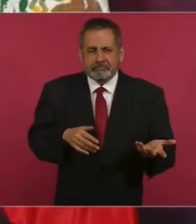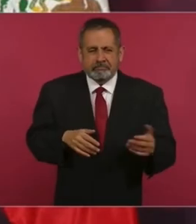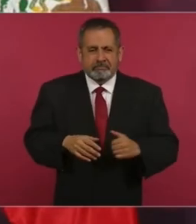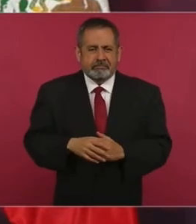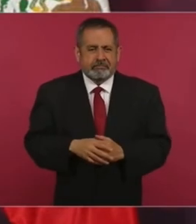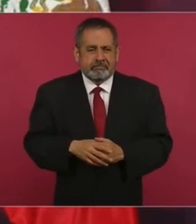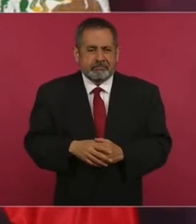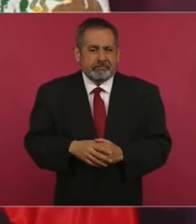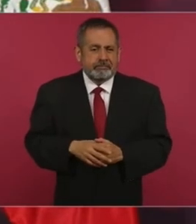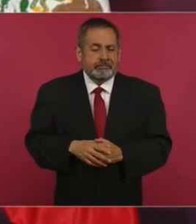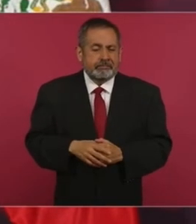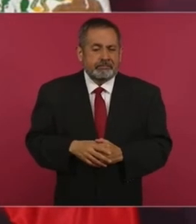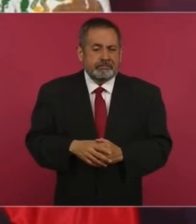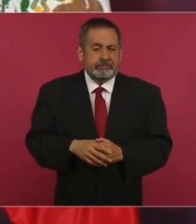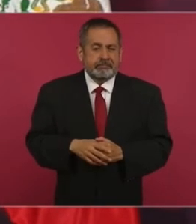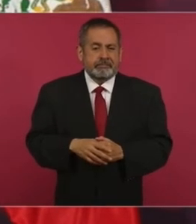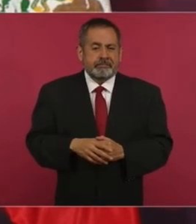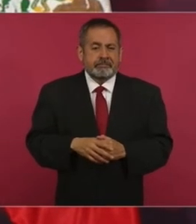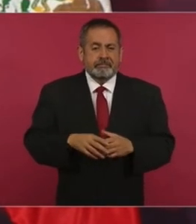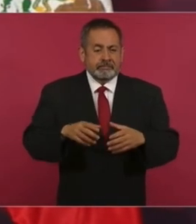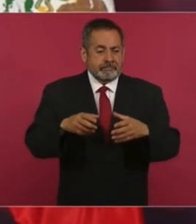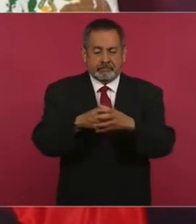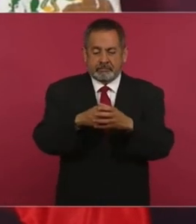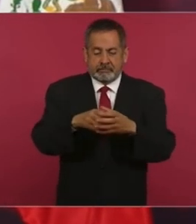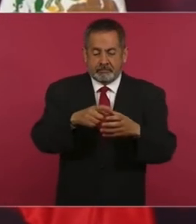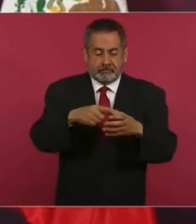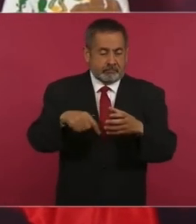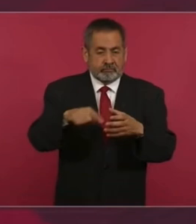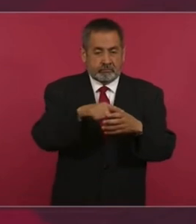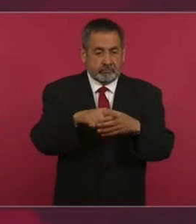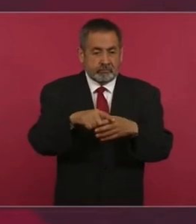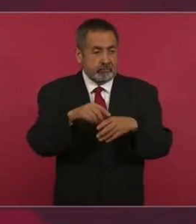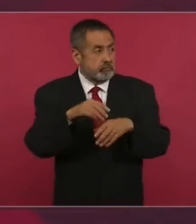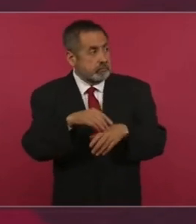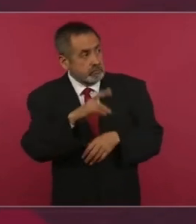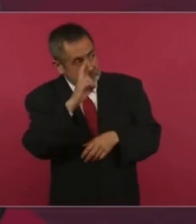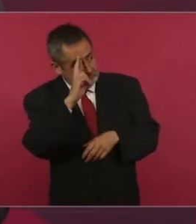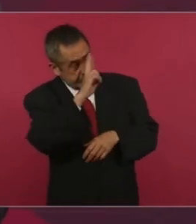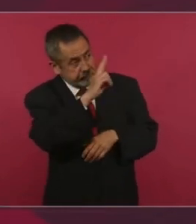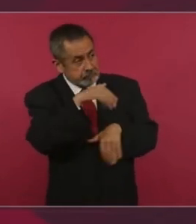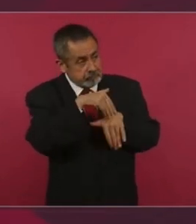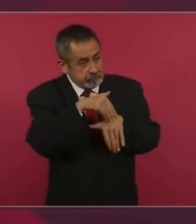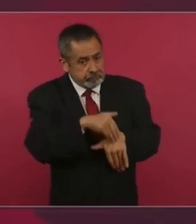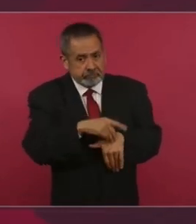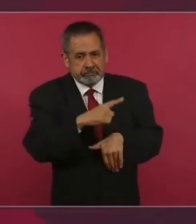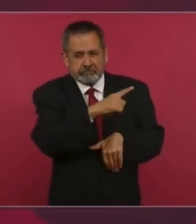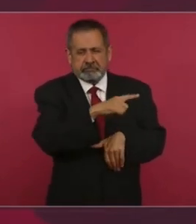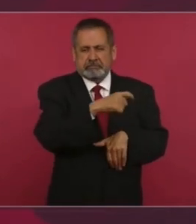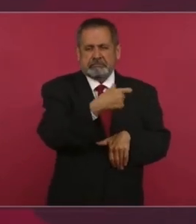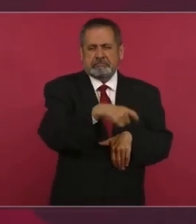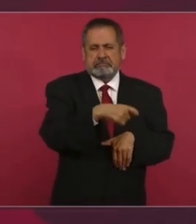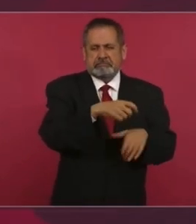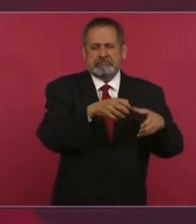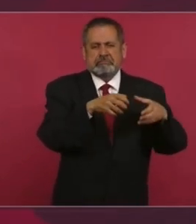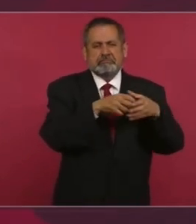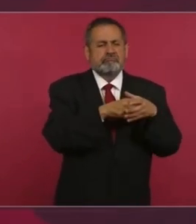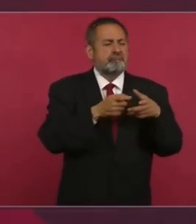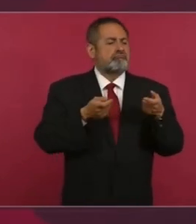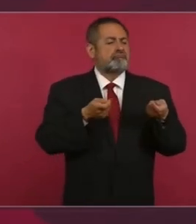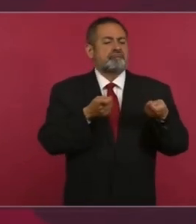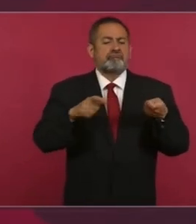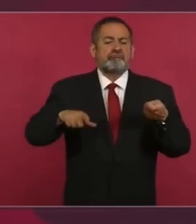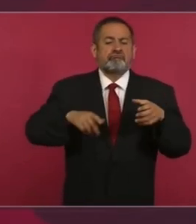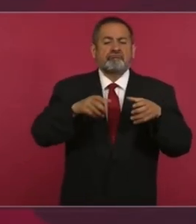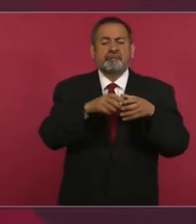enojo a los gobiernos